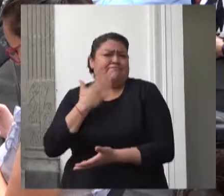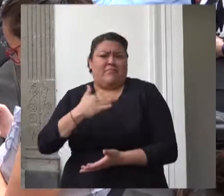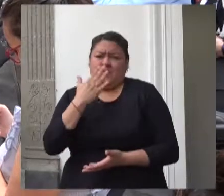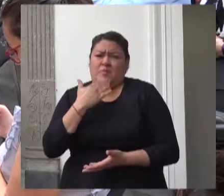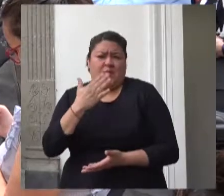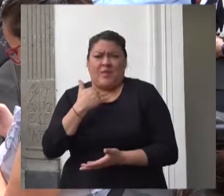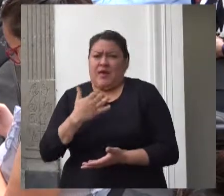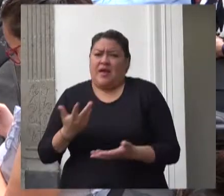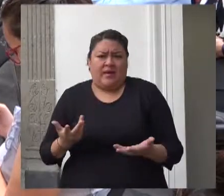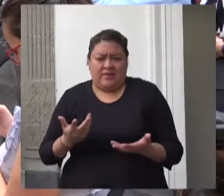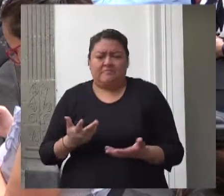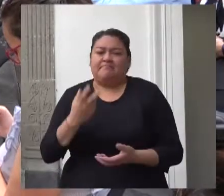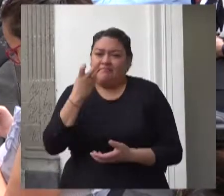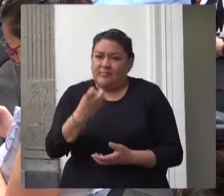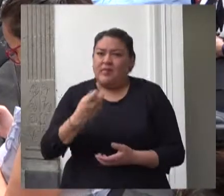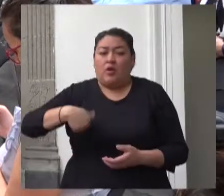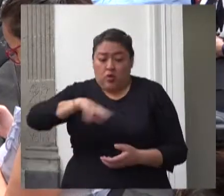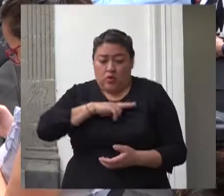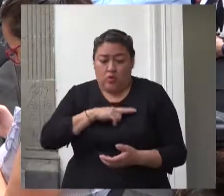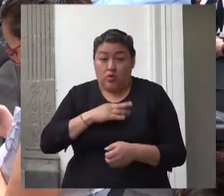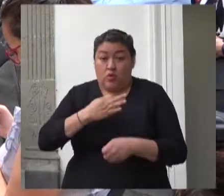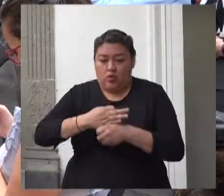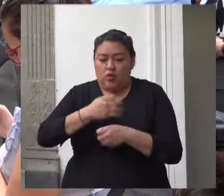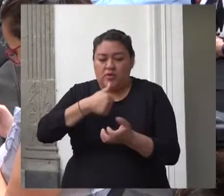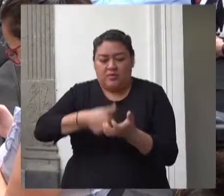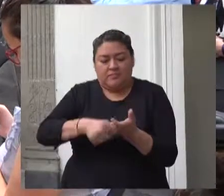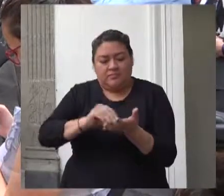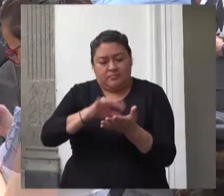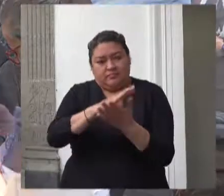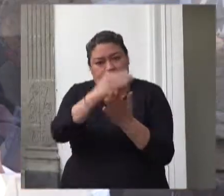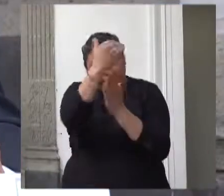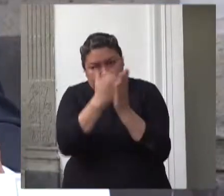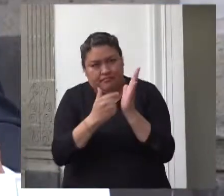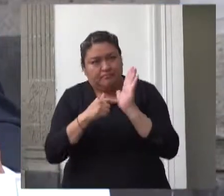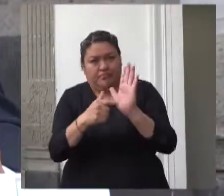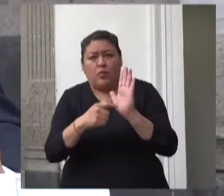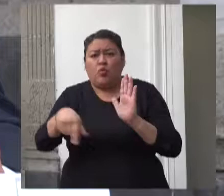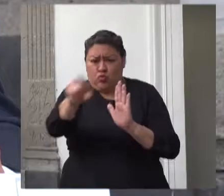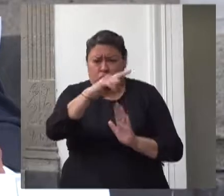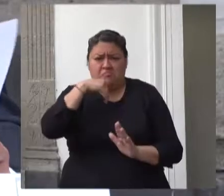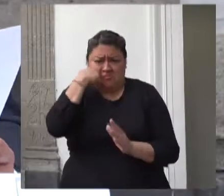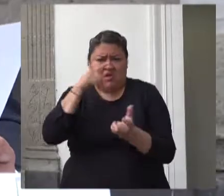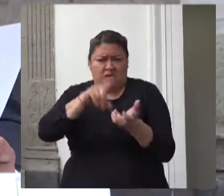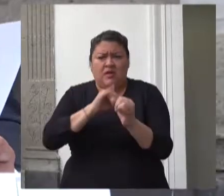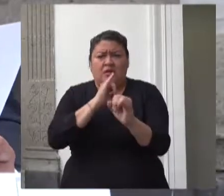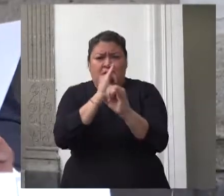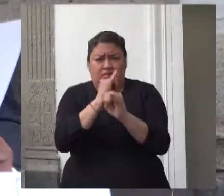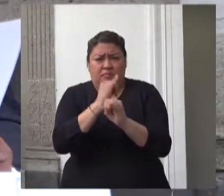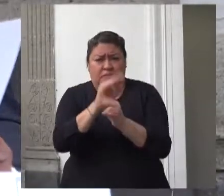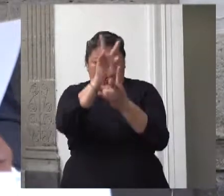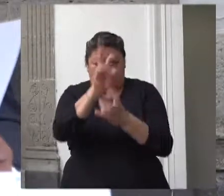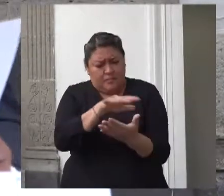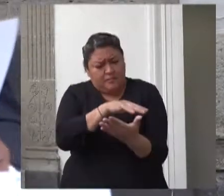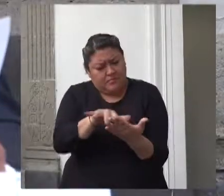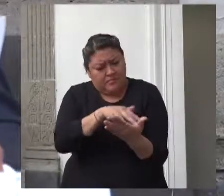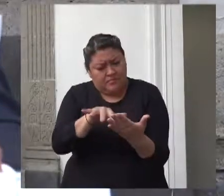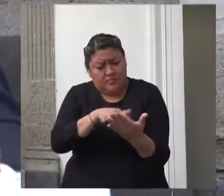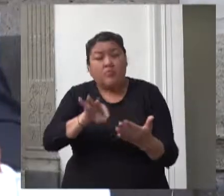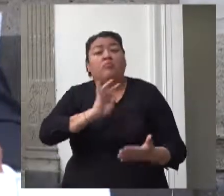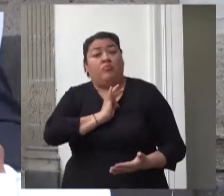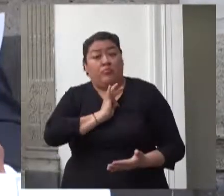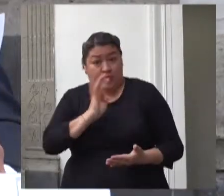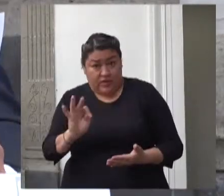documento recomendatorio que a partir de estos momentos se puede consultar en la página de la comisión nacional